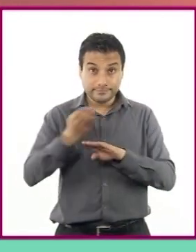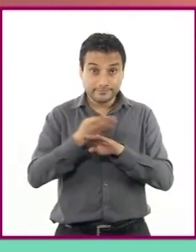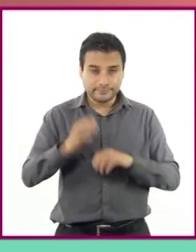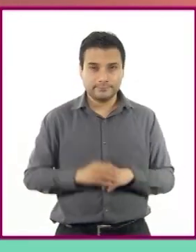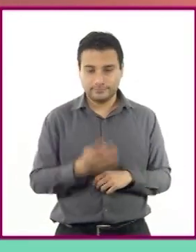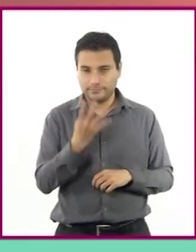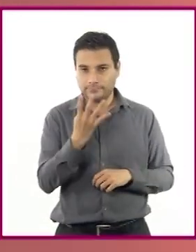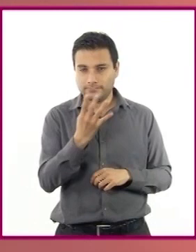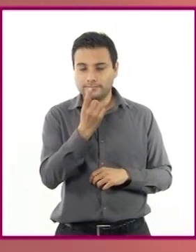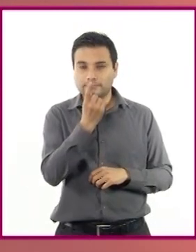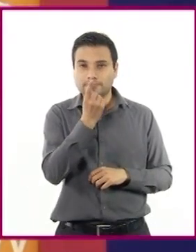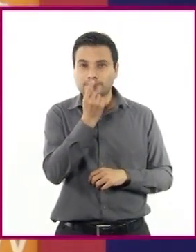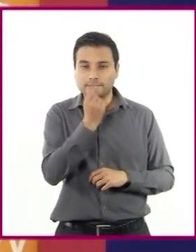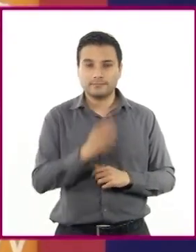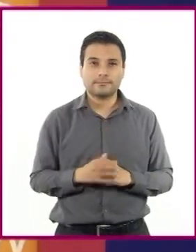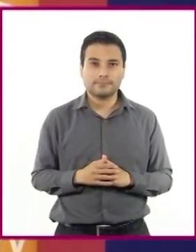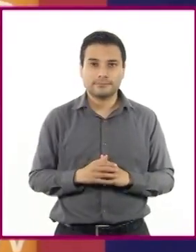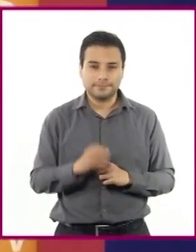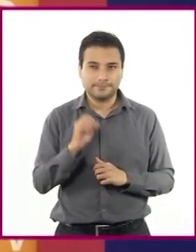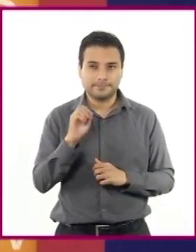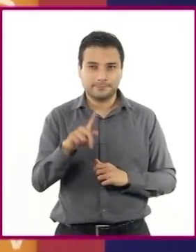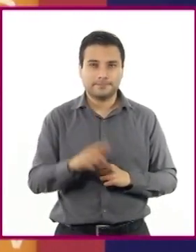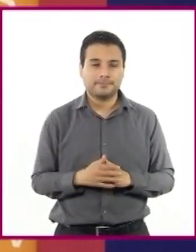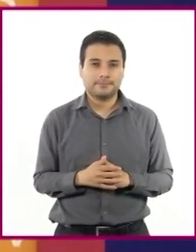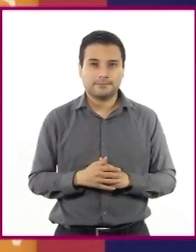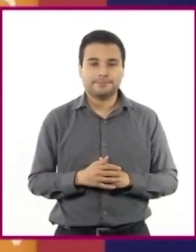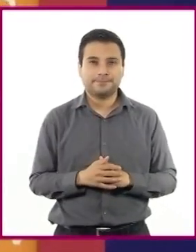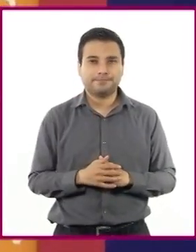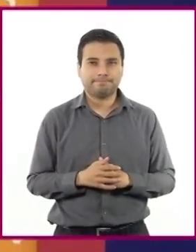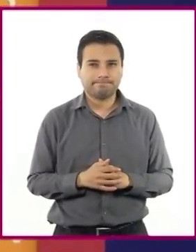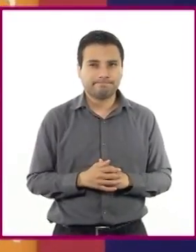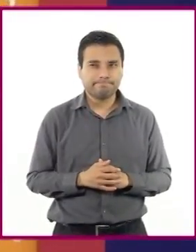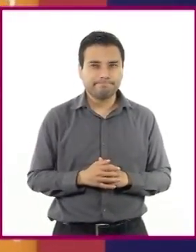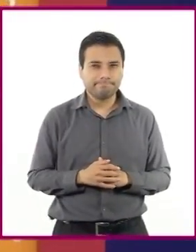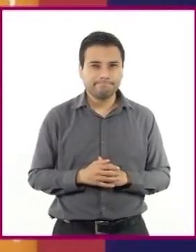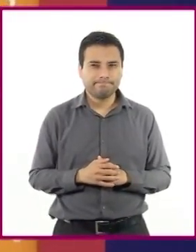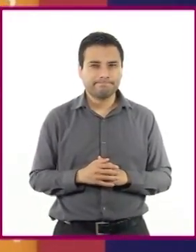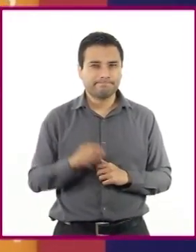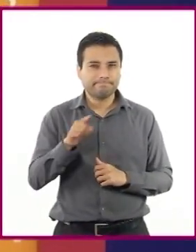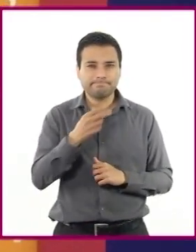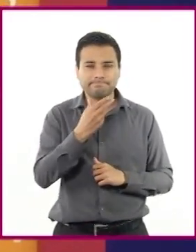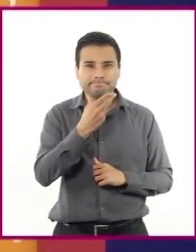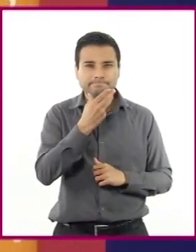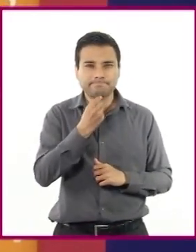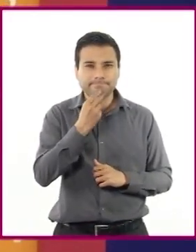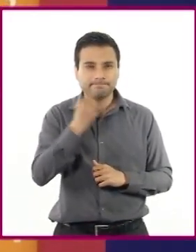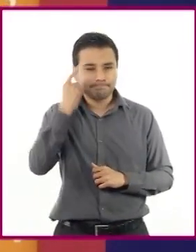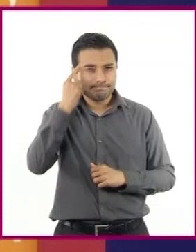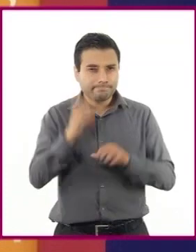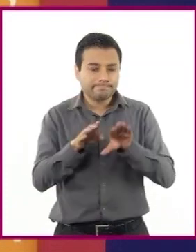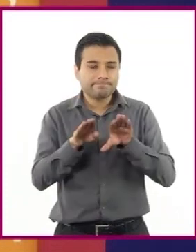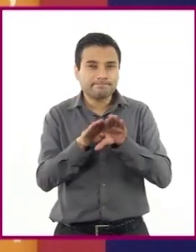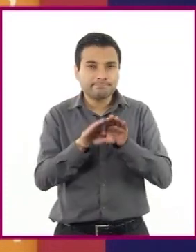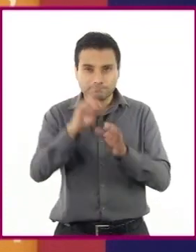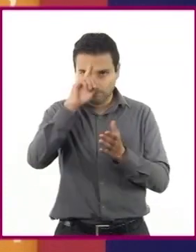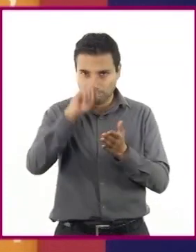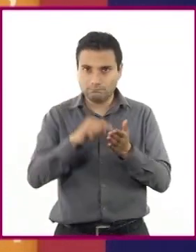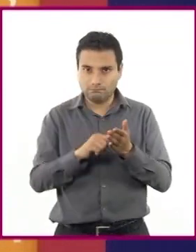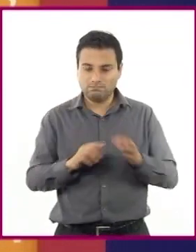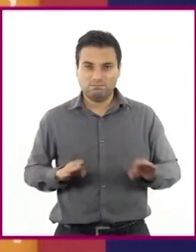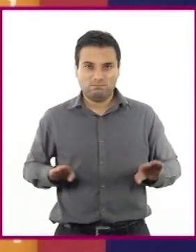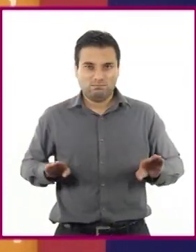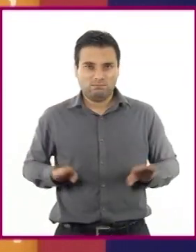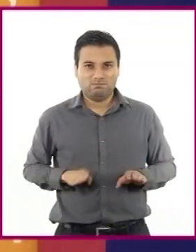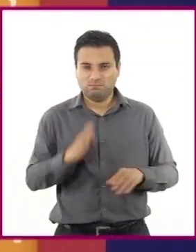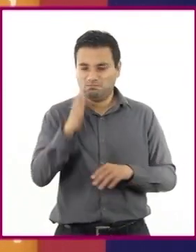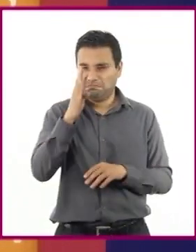oficiales. Ahora bien, sobre las características psicológicas me quedo pensando que el protagonista sufre cambio de carácter.